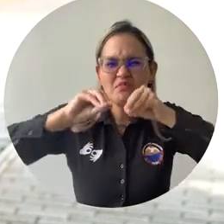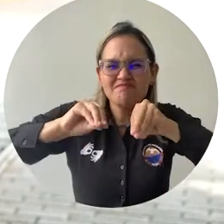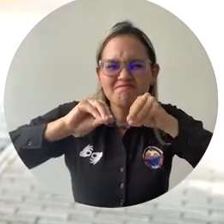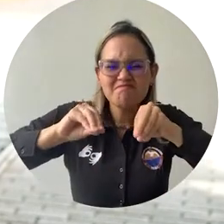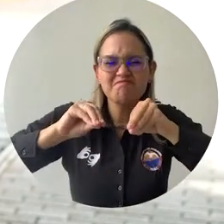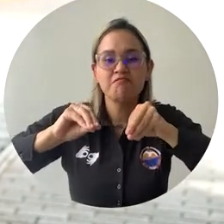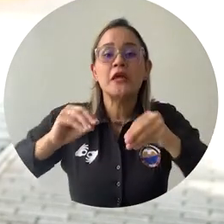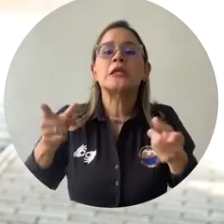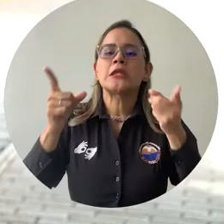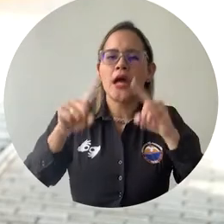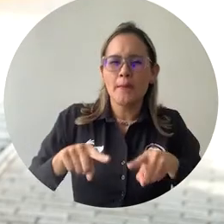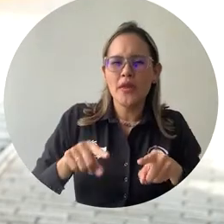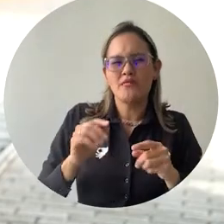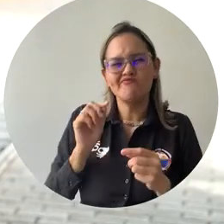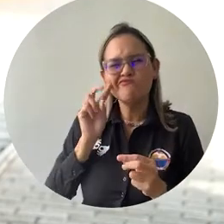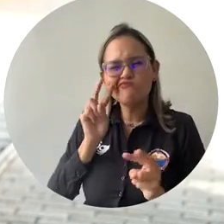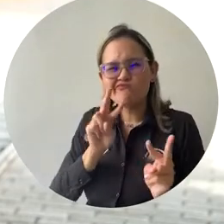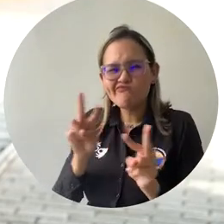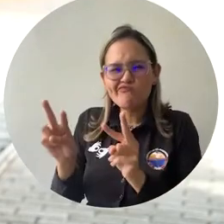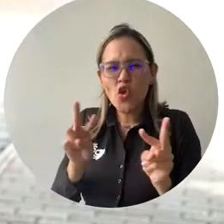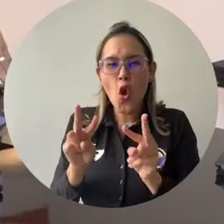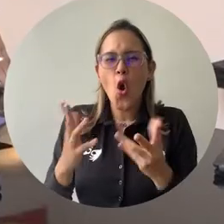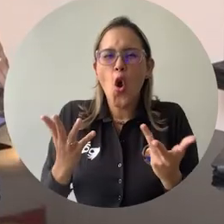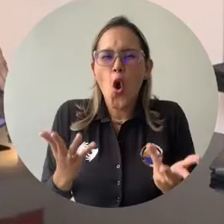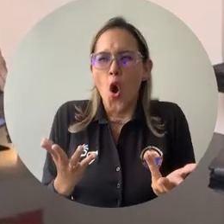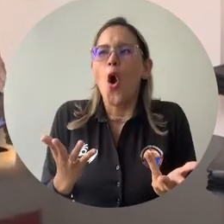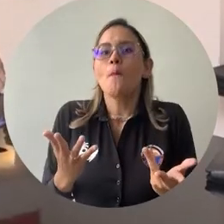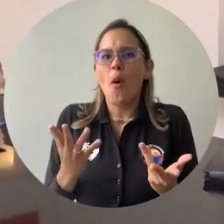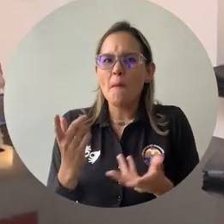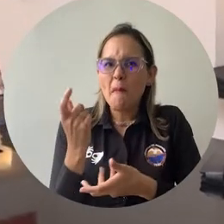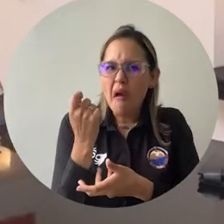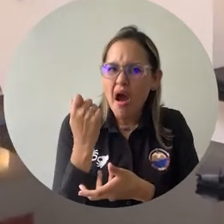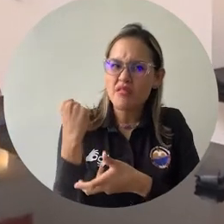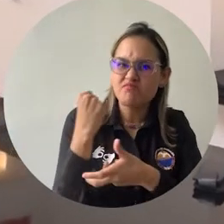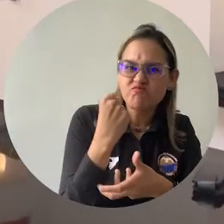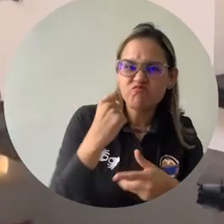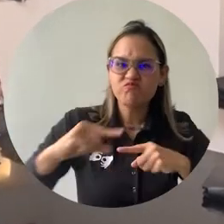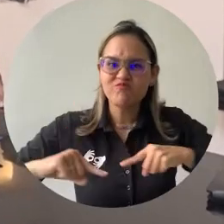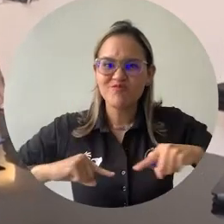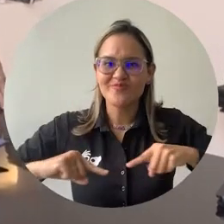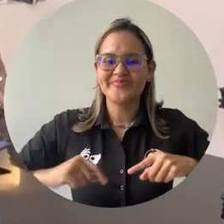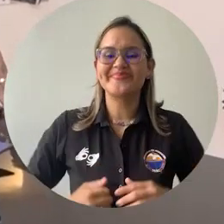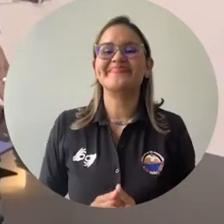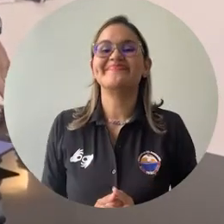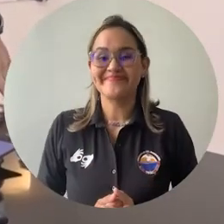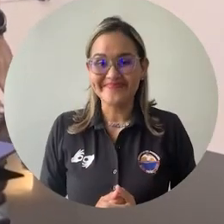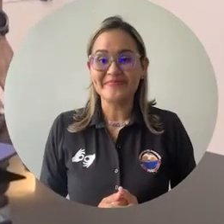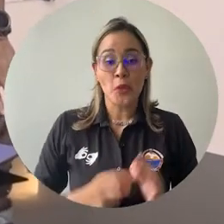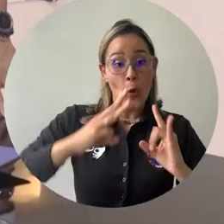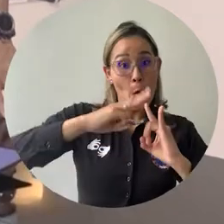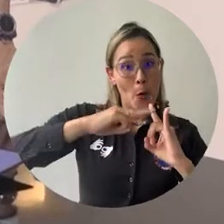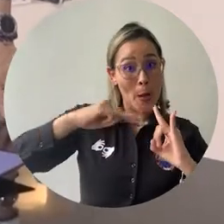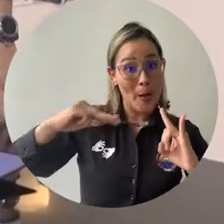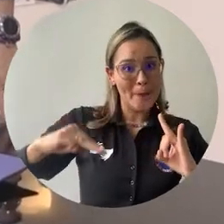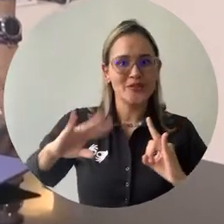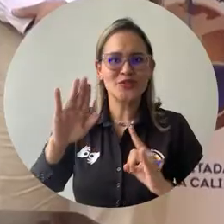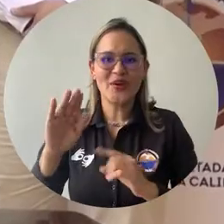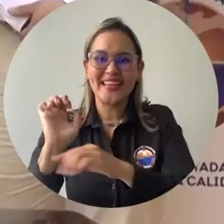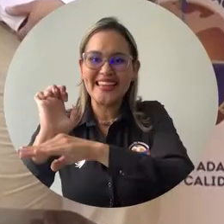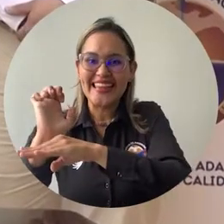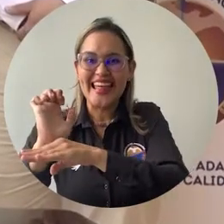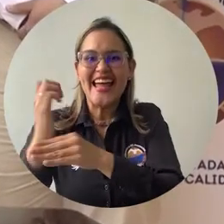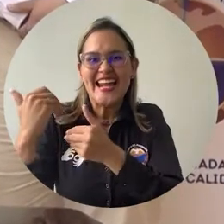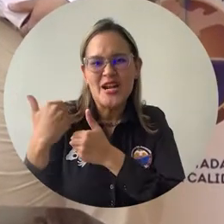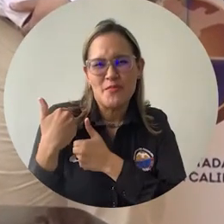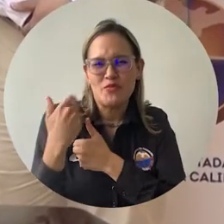la evaluación de políticas públicas y el control fiscal. Aunando esfuerzos para fortalecer la vigilancia y manejo de los recursos públicos, la Universidad del